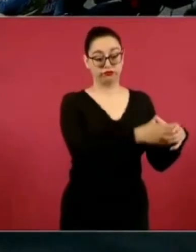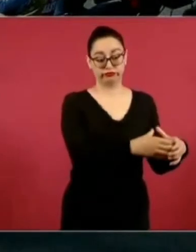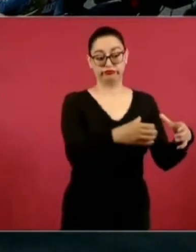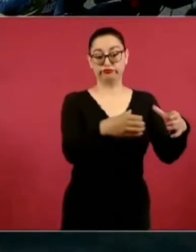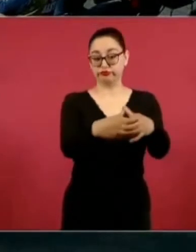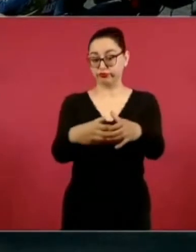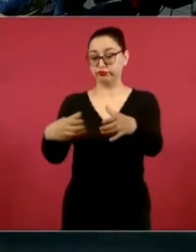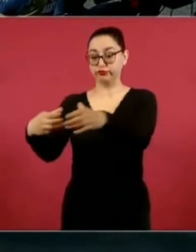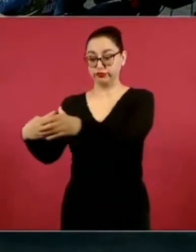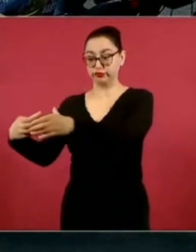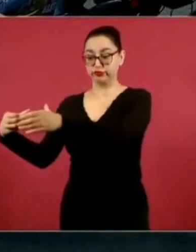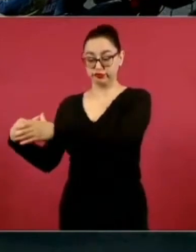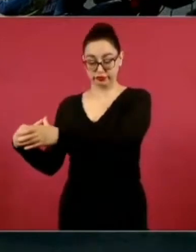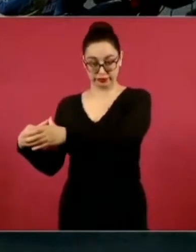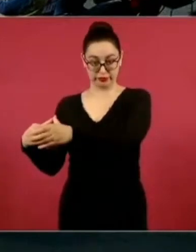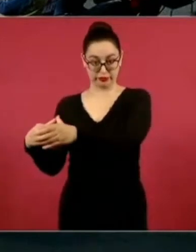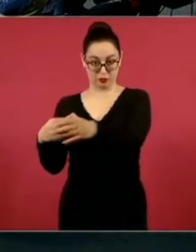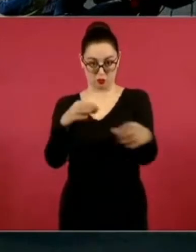¿Por